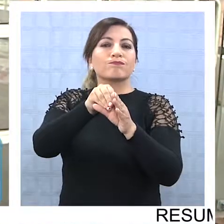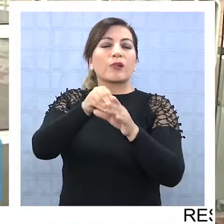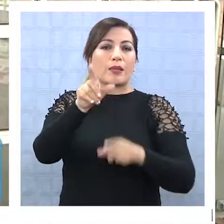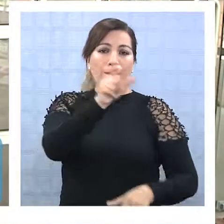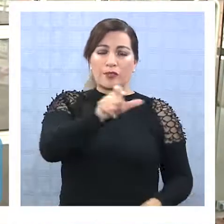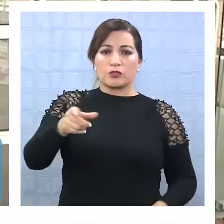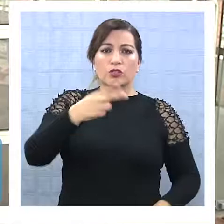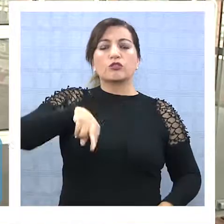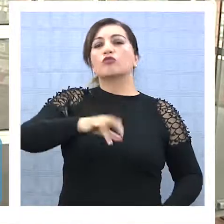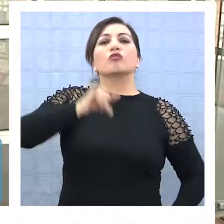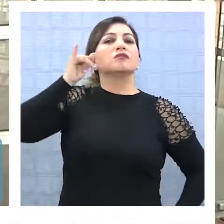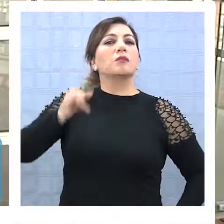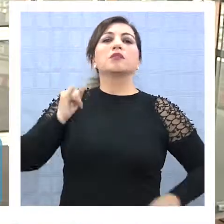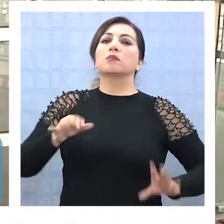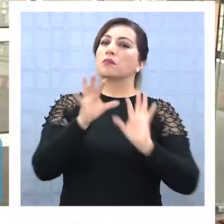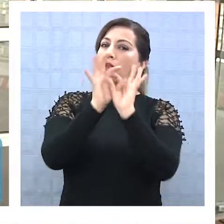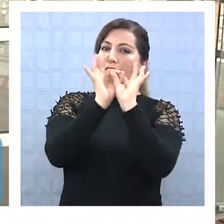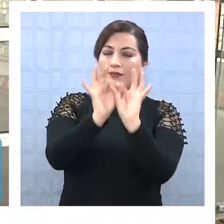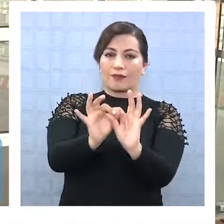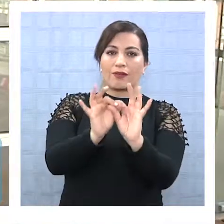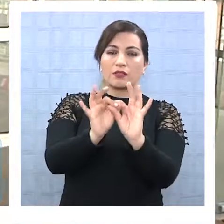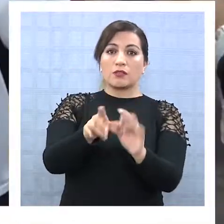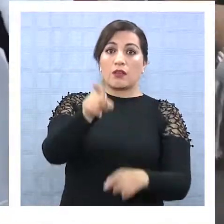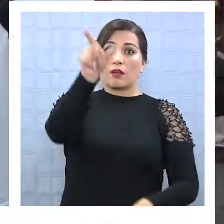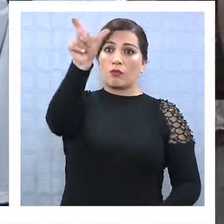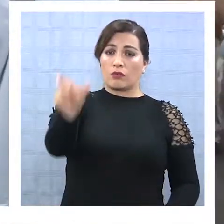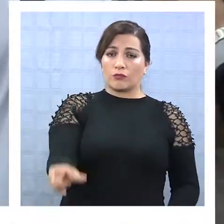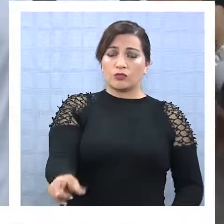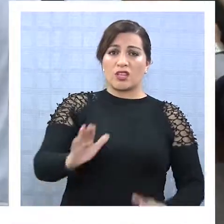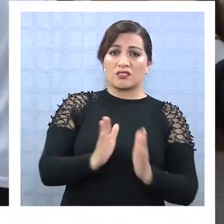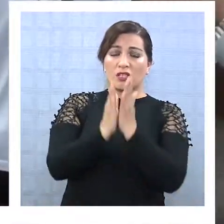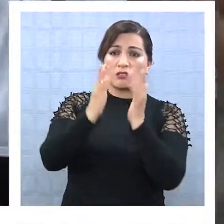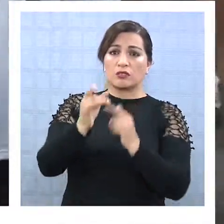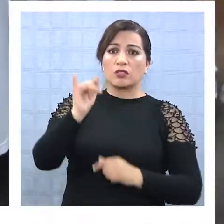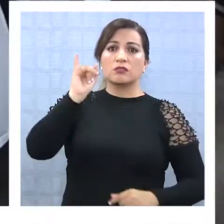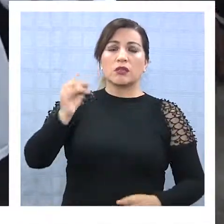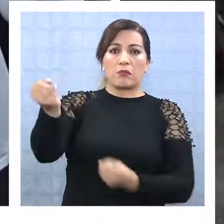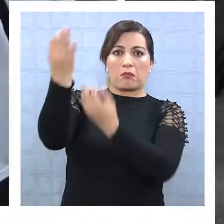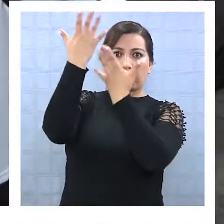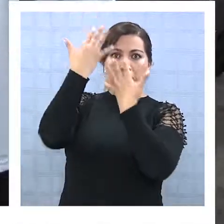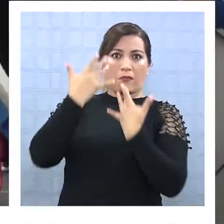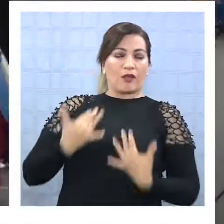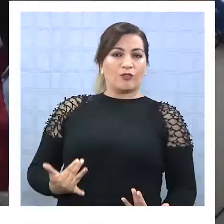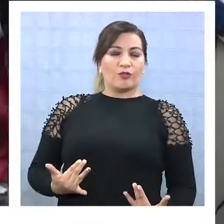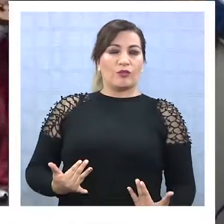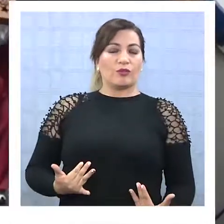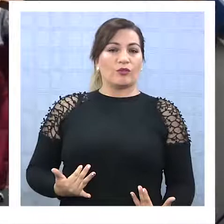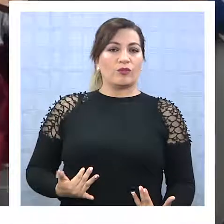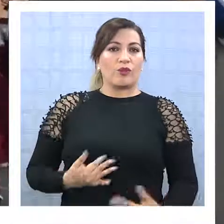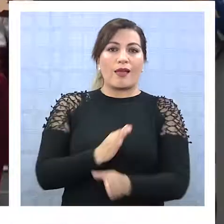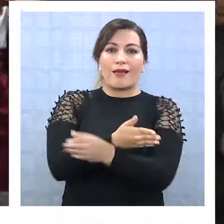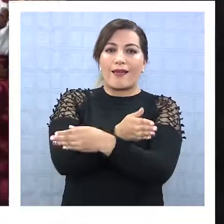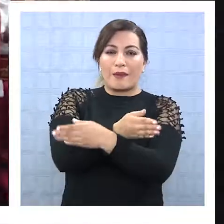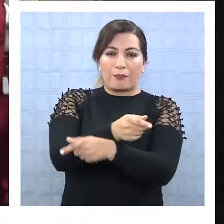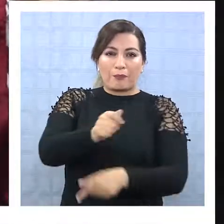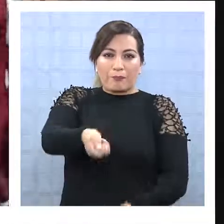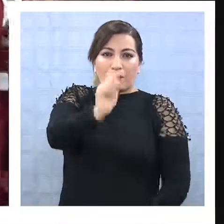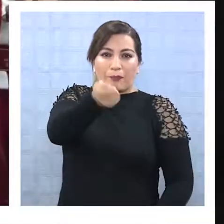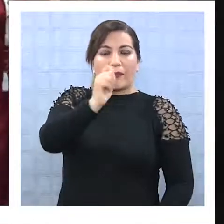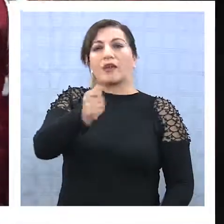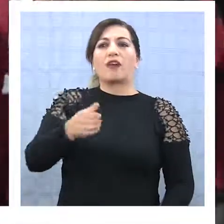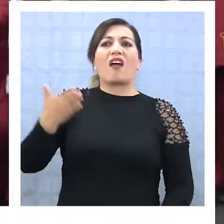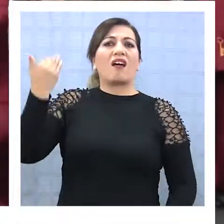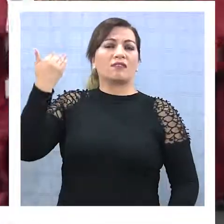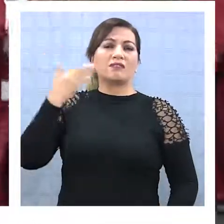que estar siempre agradecidos porque él fue el que iluminó el camino, me han dicho de la pesca artesanal, él fue un